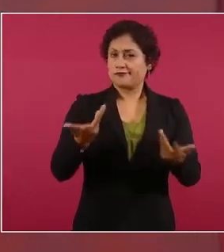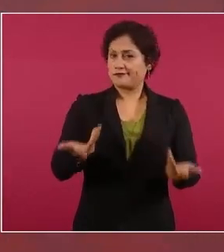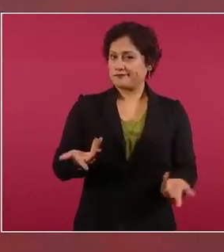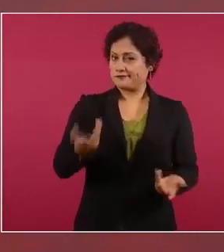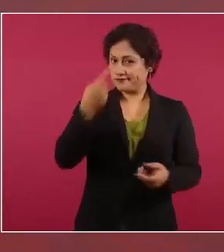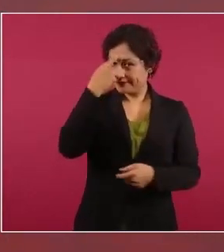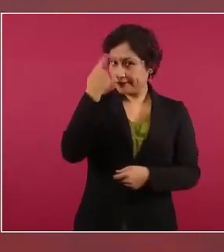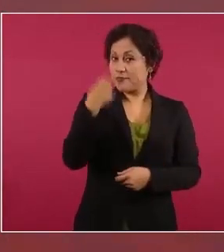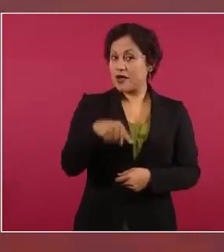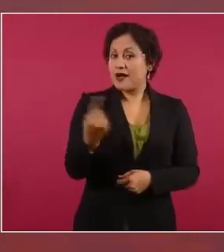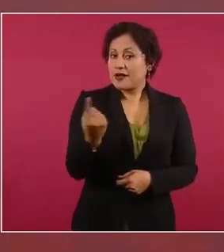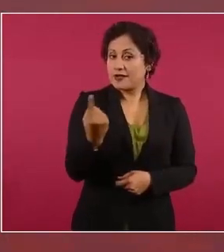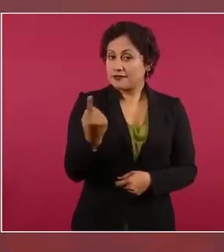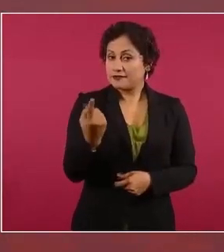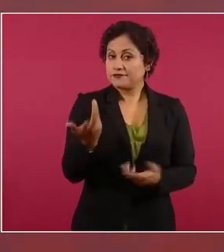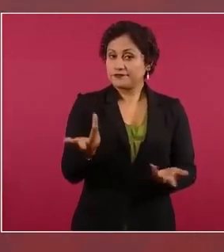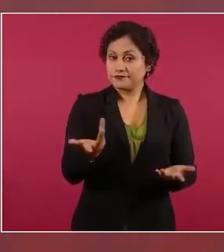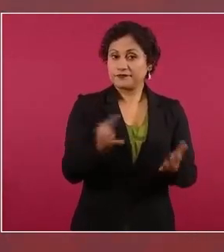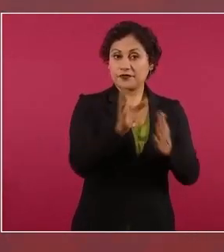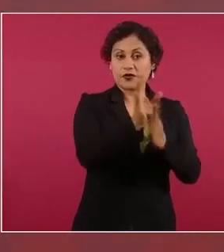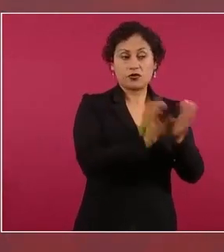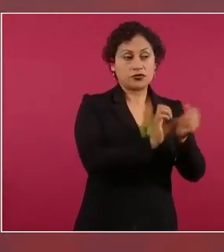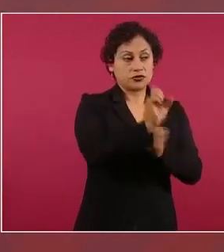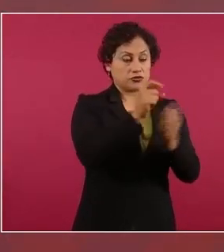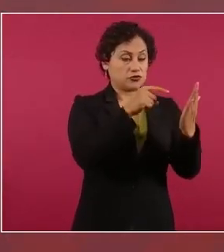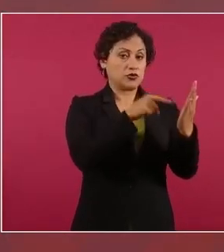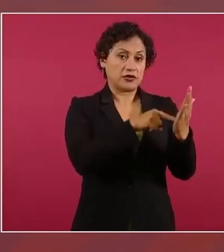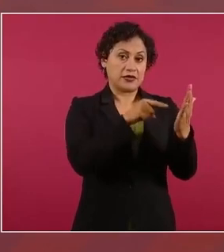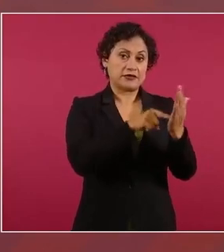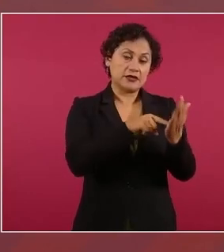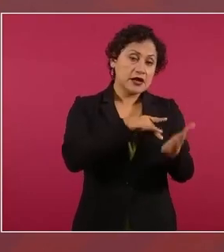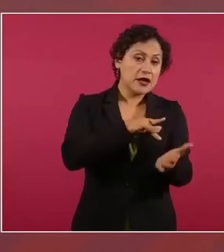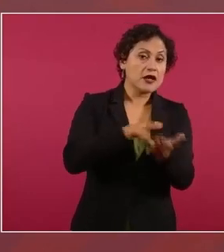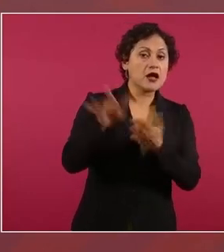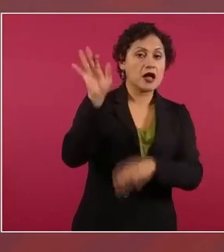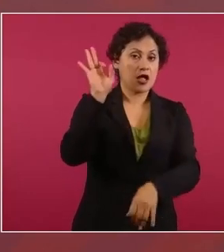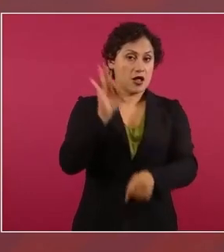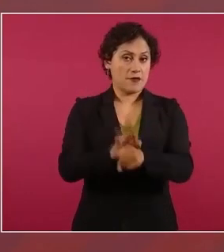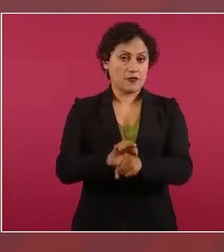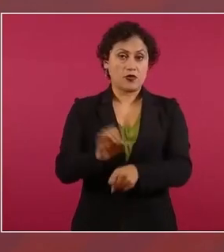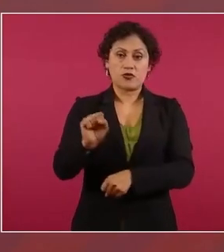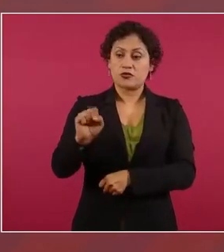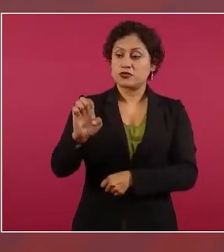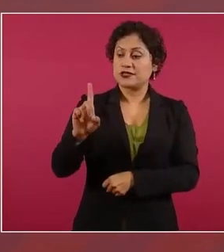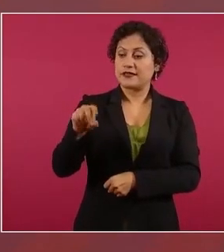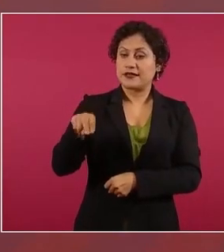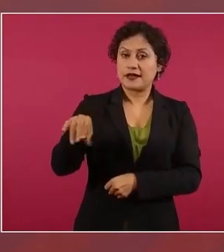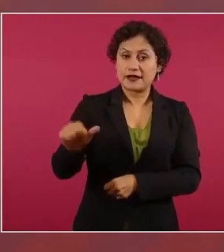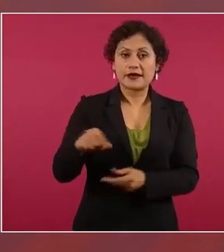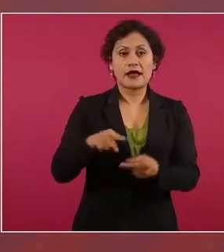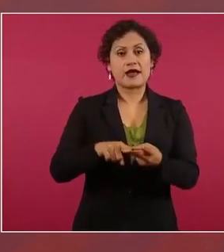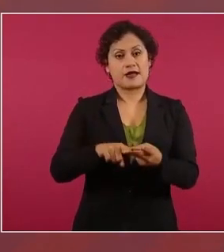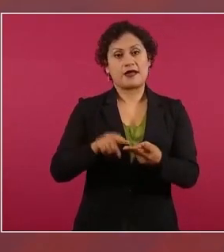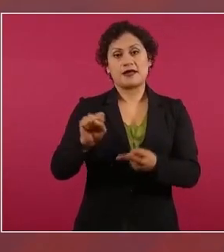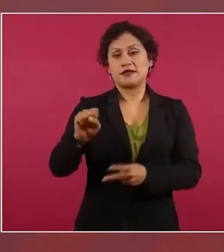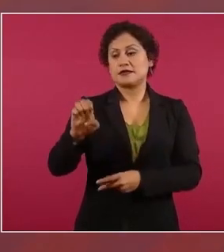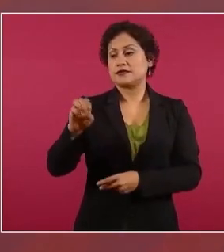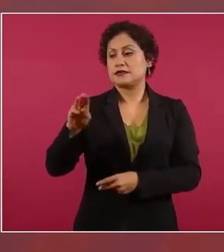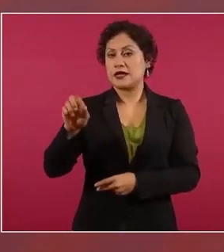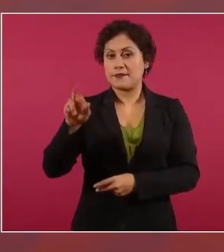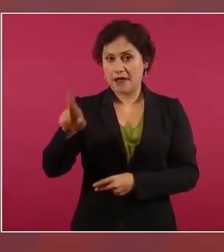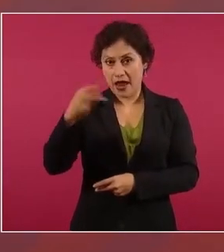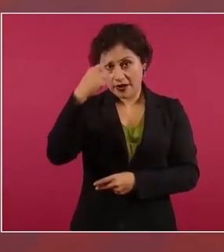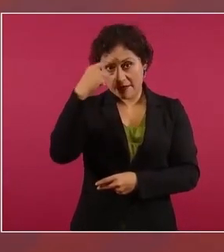cuente con el apoyo de la Secretaría de la Defensa y la Secretaría de Marina en tareas de seguridad